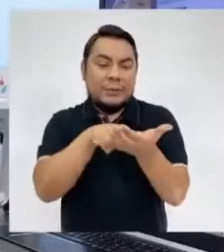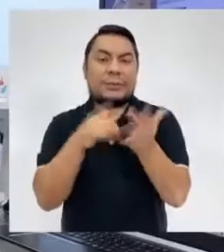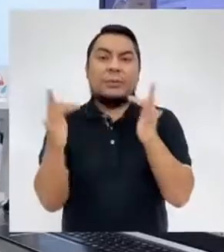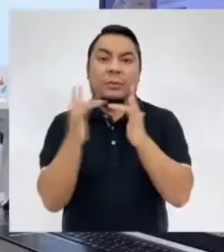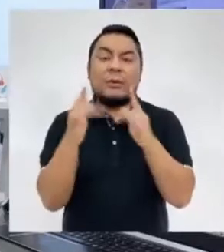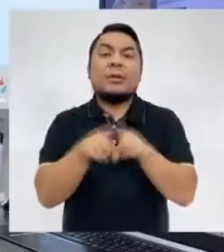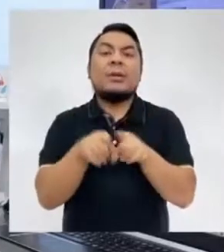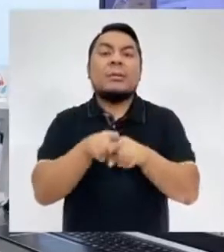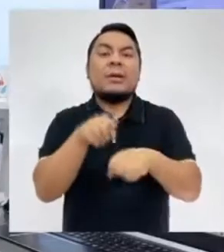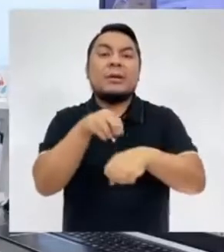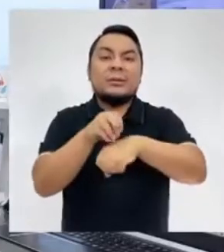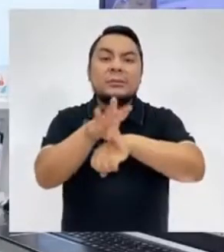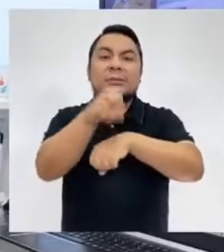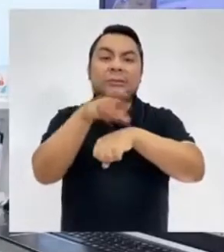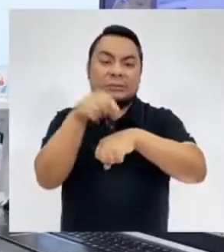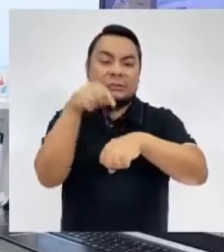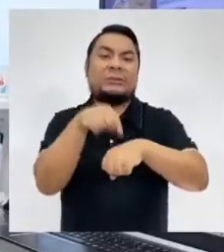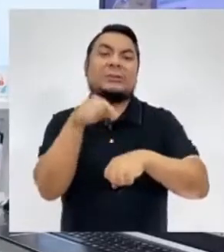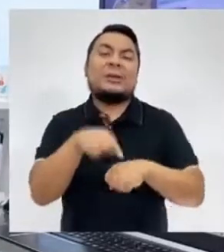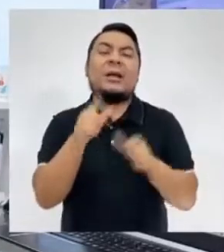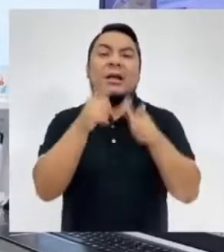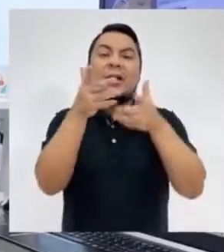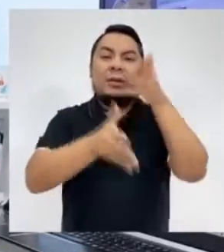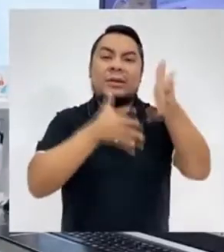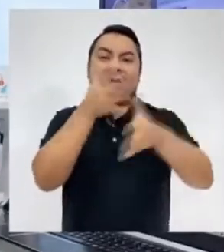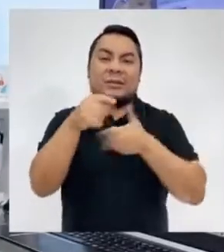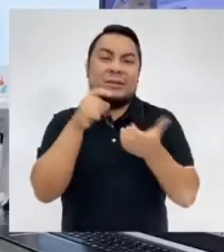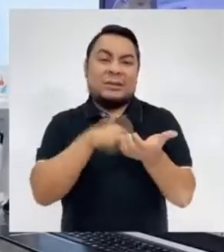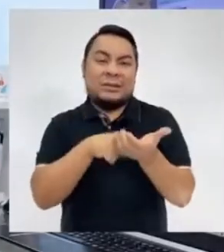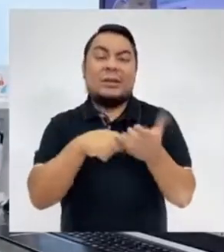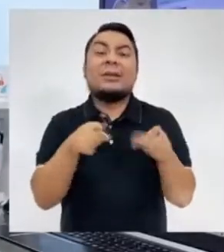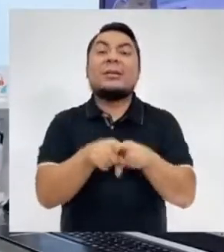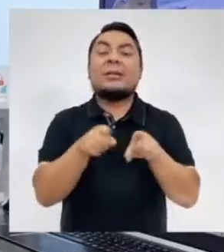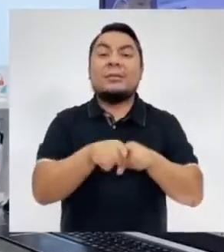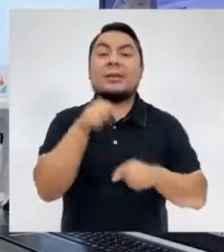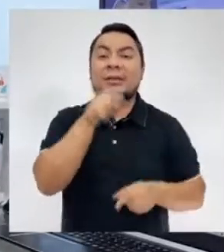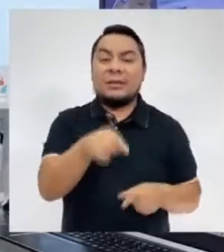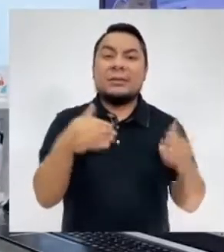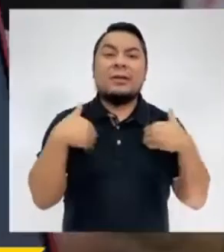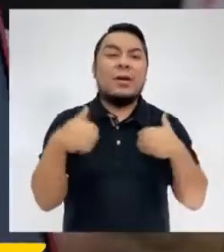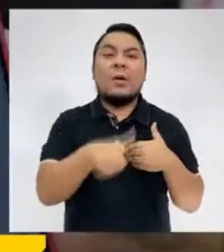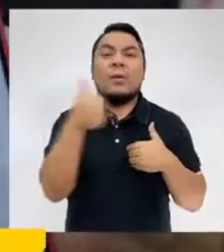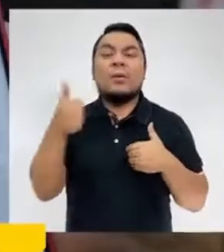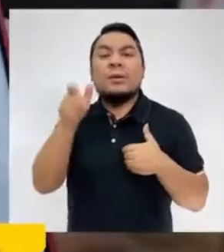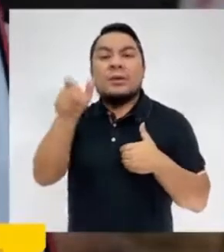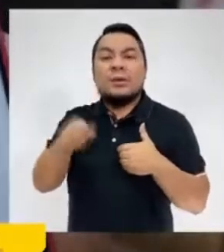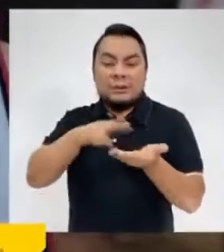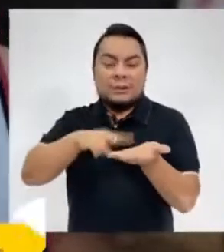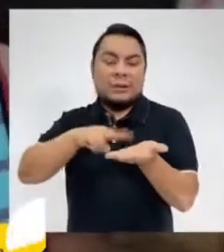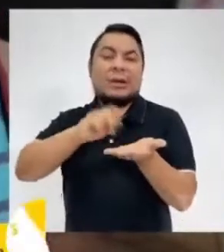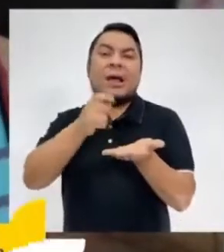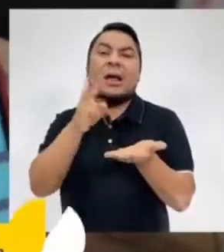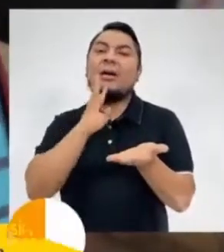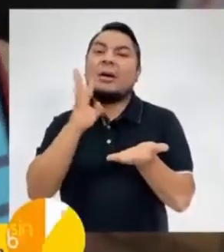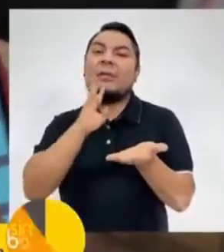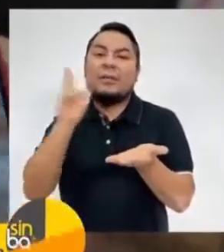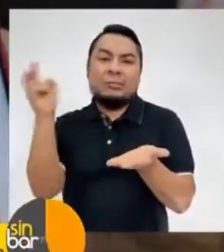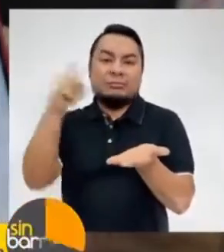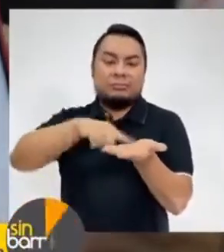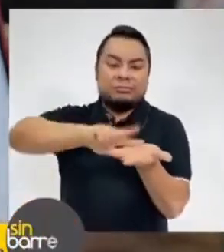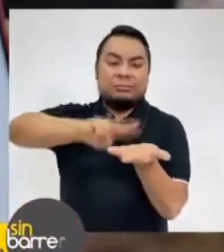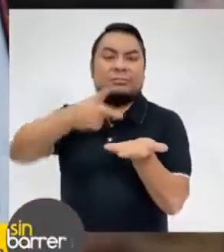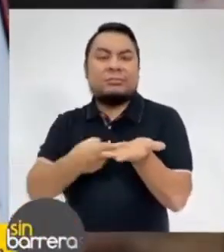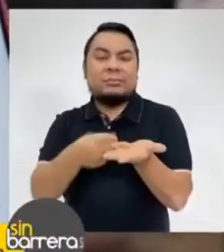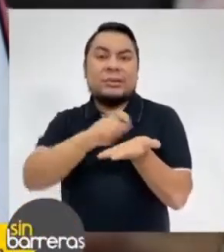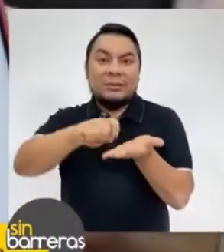Tenemos los tutoriales para aprender el lenguaje de señas y también esto tenemos un traductor de texto a voz con